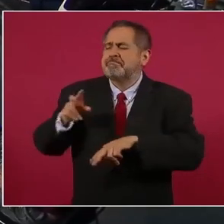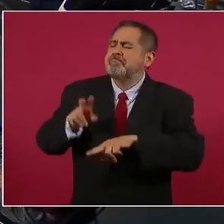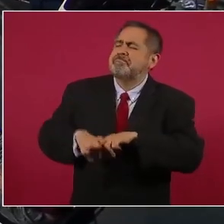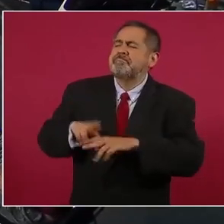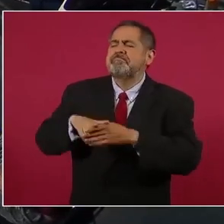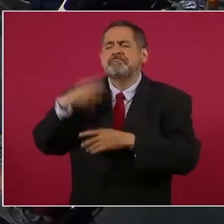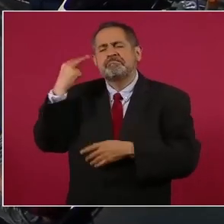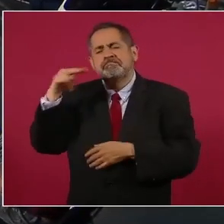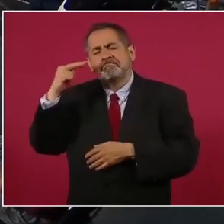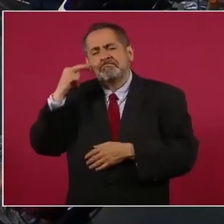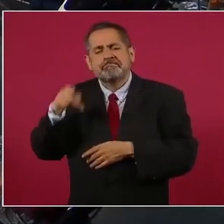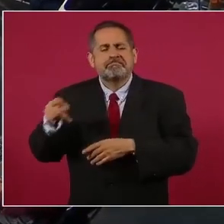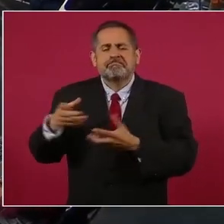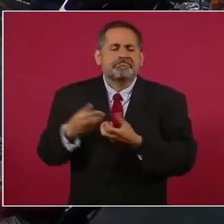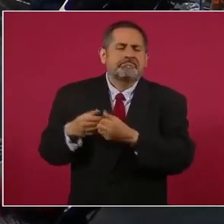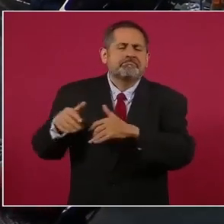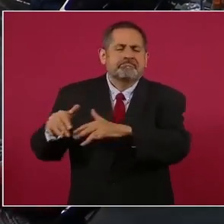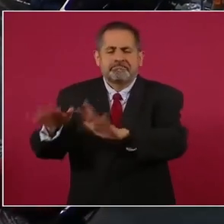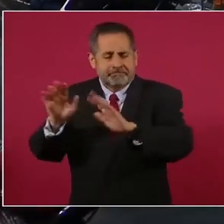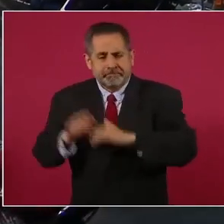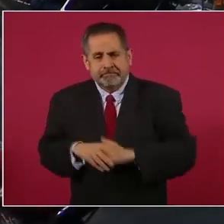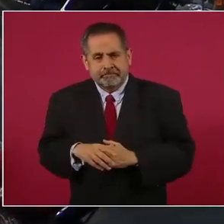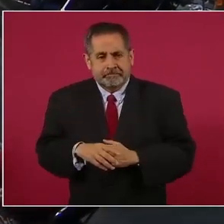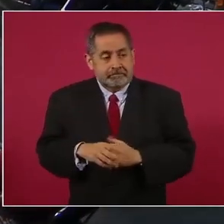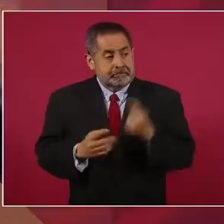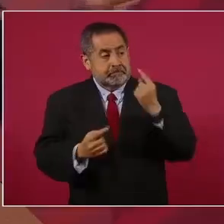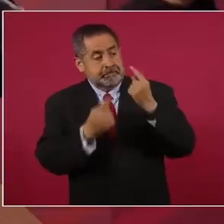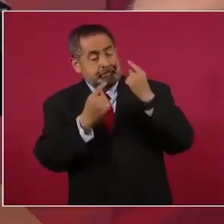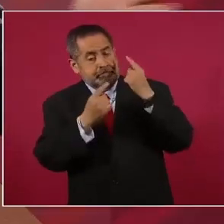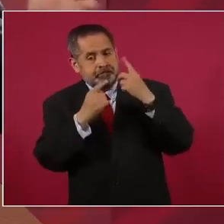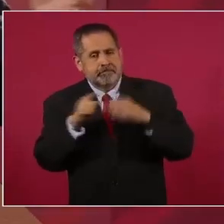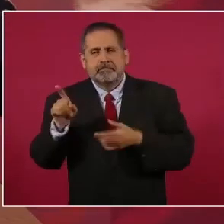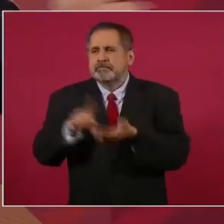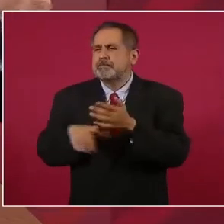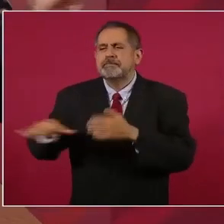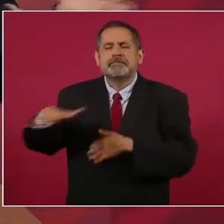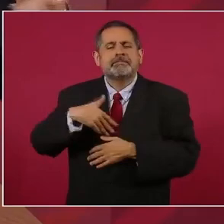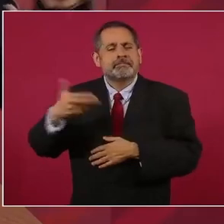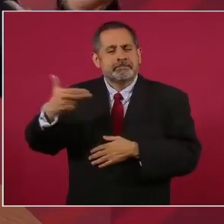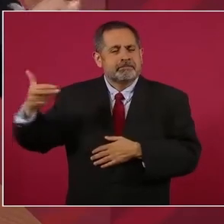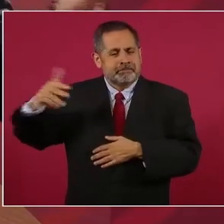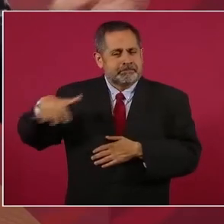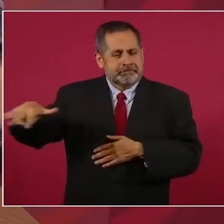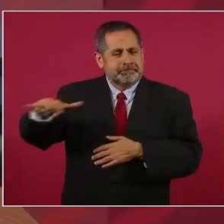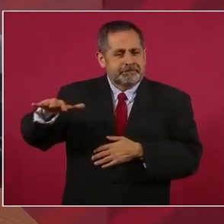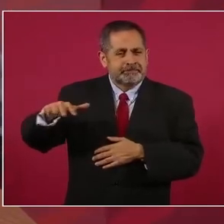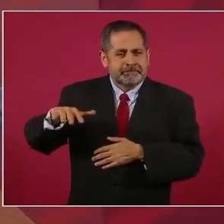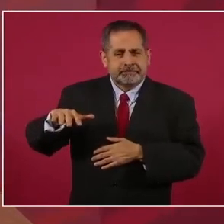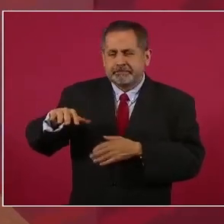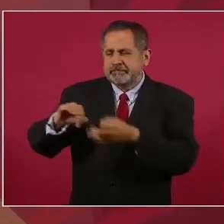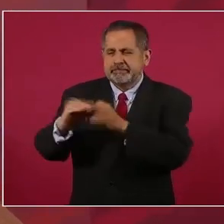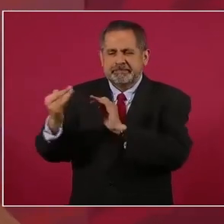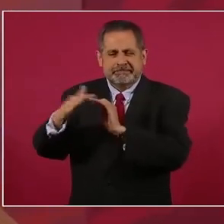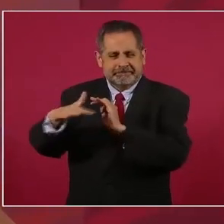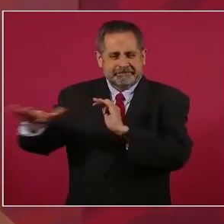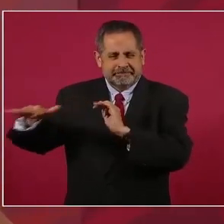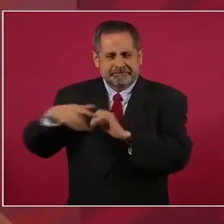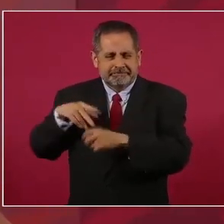Estaba yo desayunando en un hotel ahí en el malecón